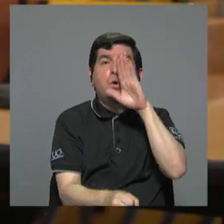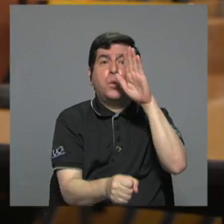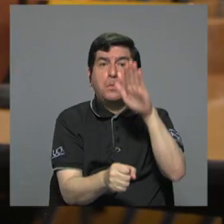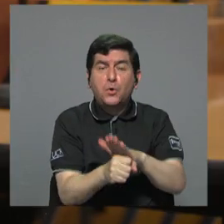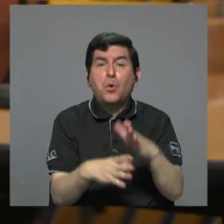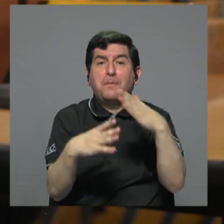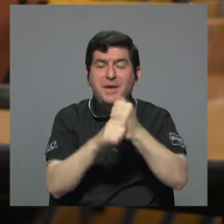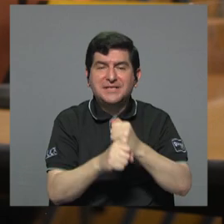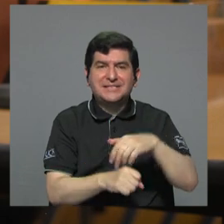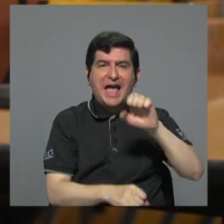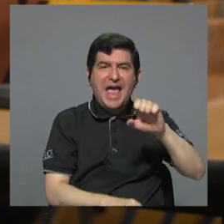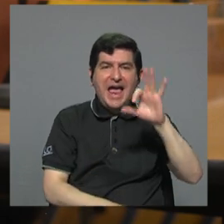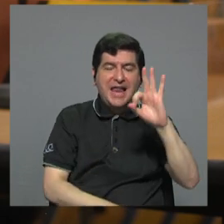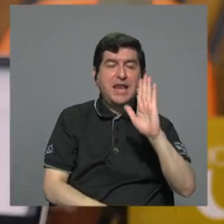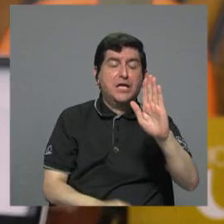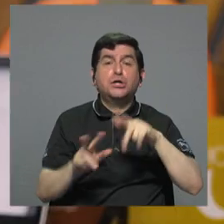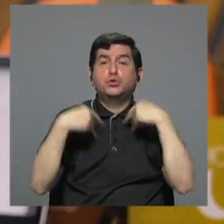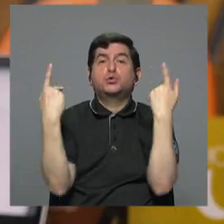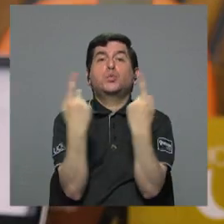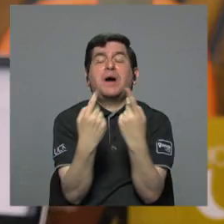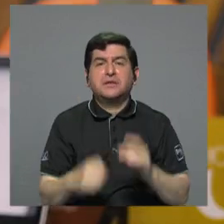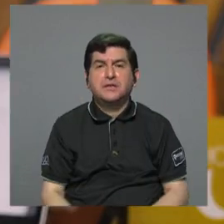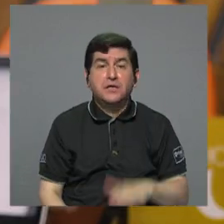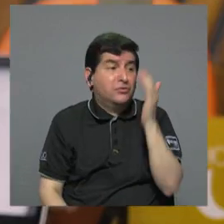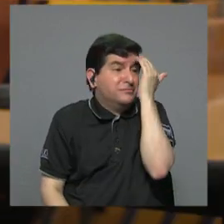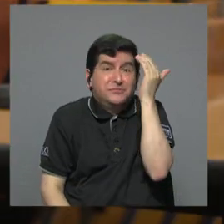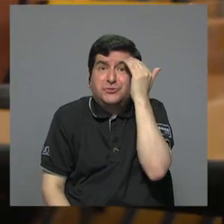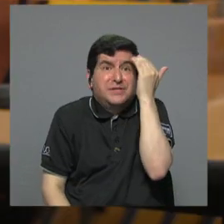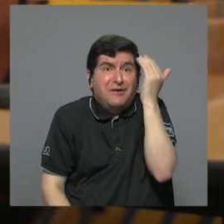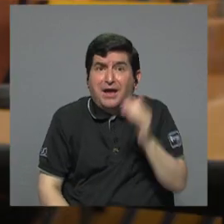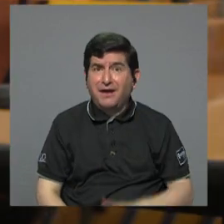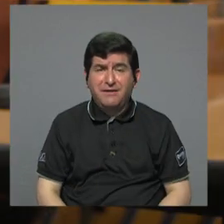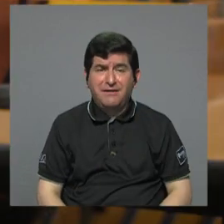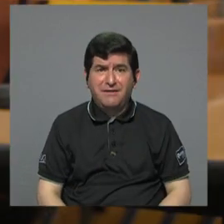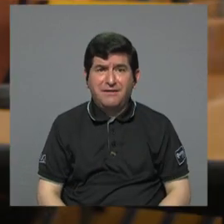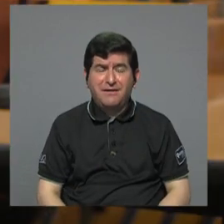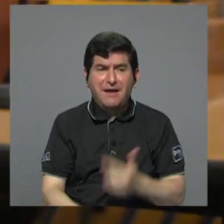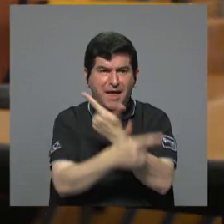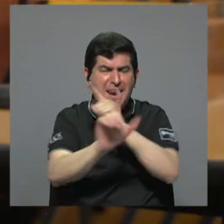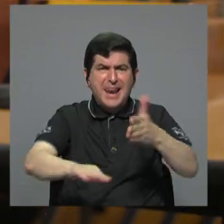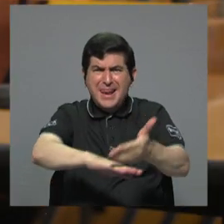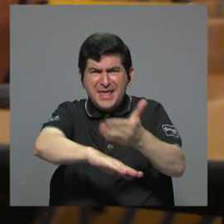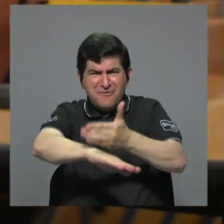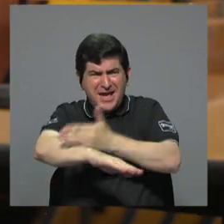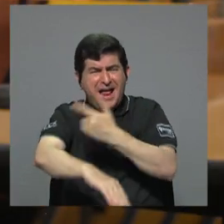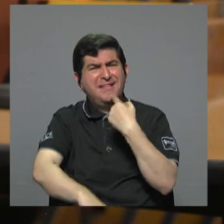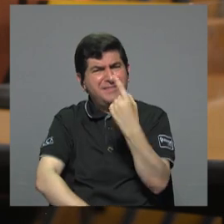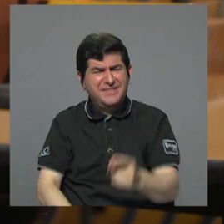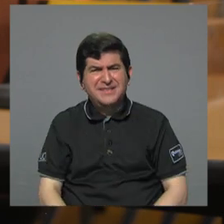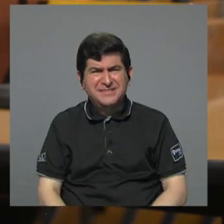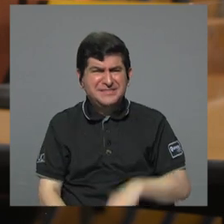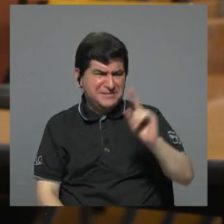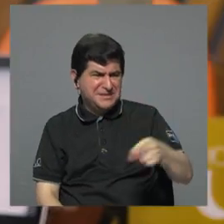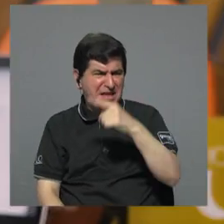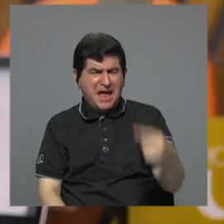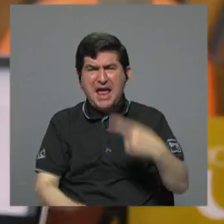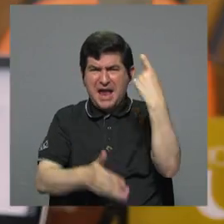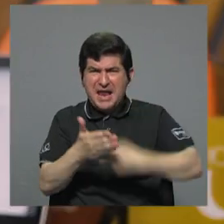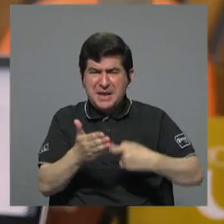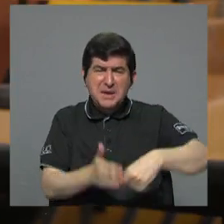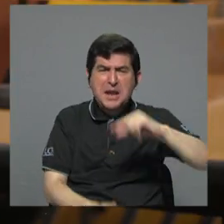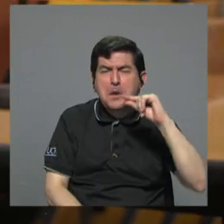que hacen el IFEINSEC y su partido porque no la sabemos el liberal progresista nos dice que la eliminación de impuestos